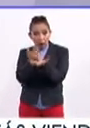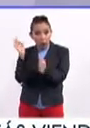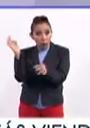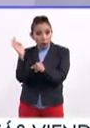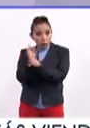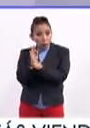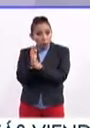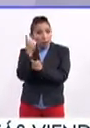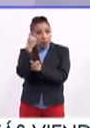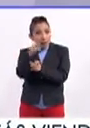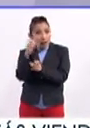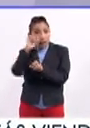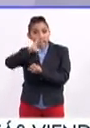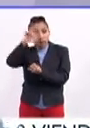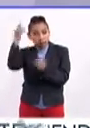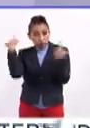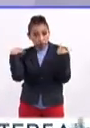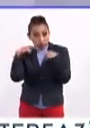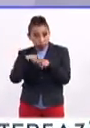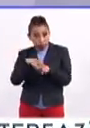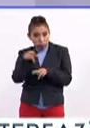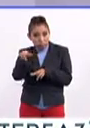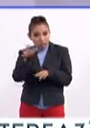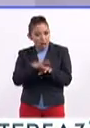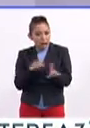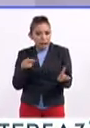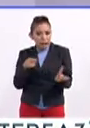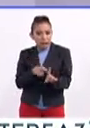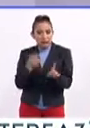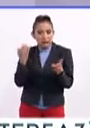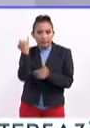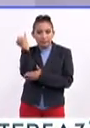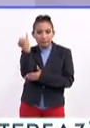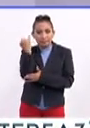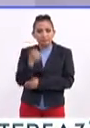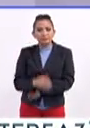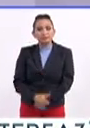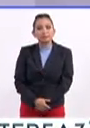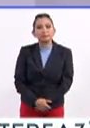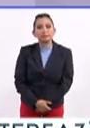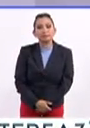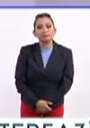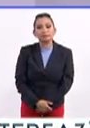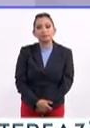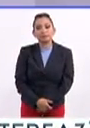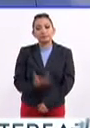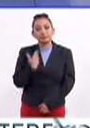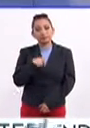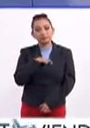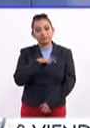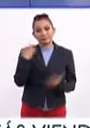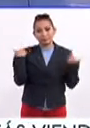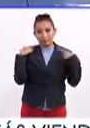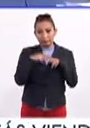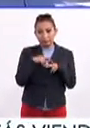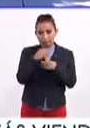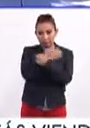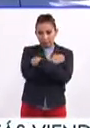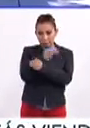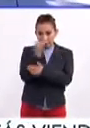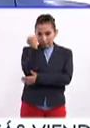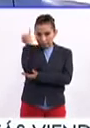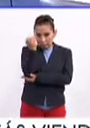fortaleciendo para tu profesión como maestra? Y, específicamente como maestra de preescolar? Nosotros, como docentes de educación